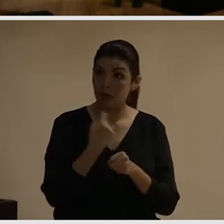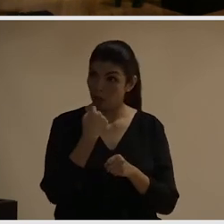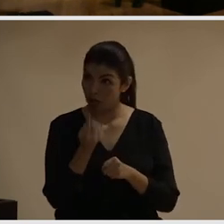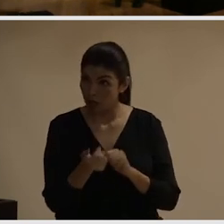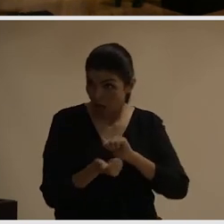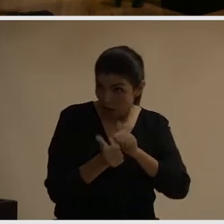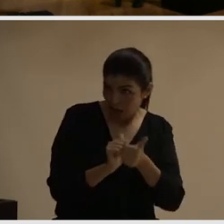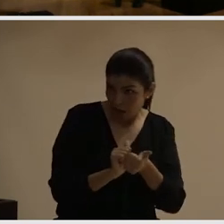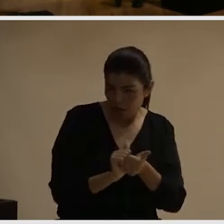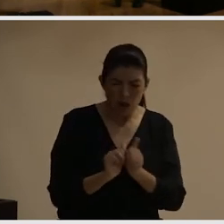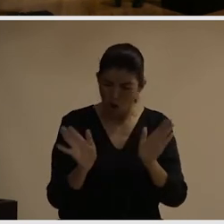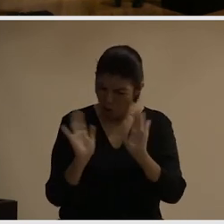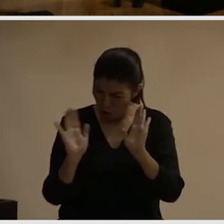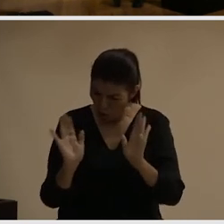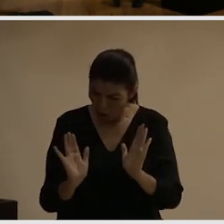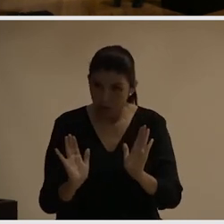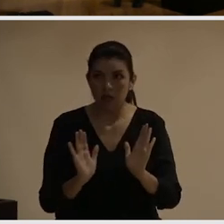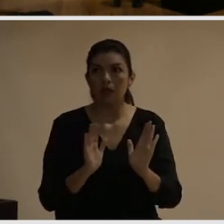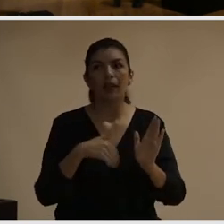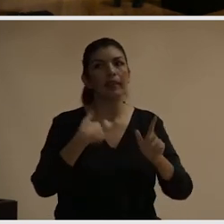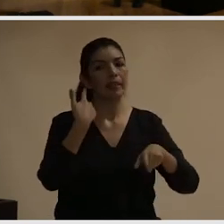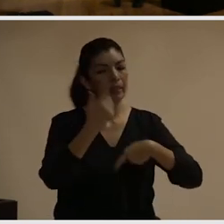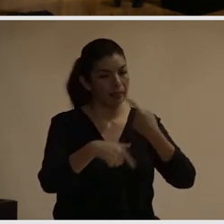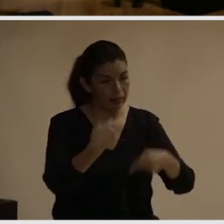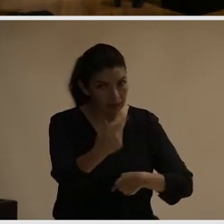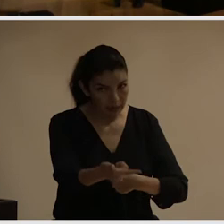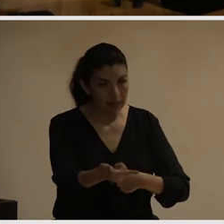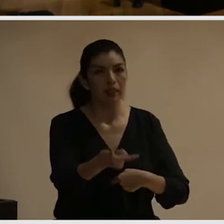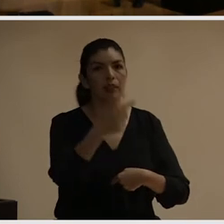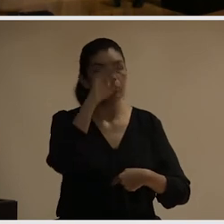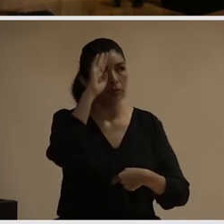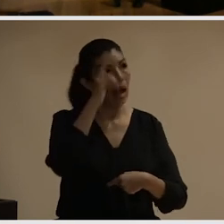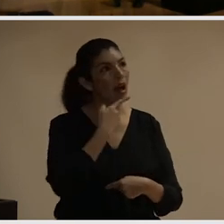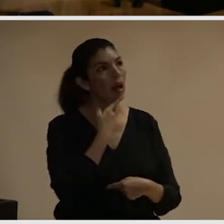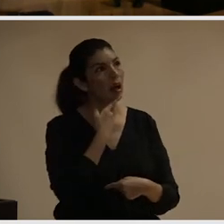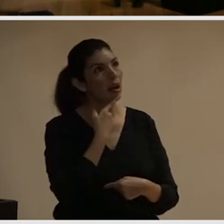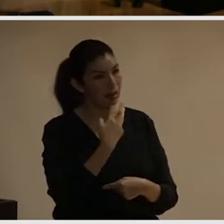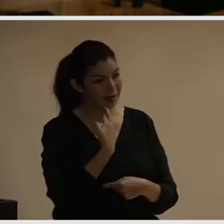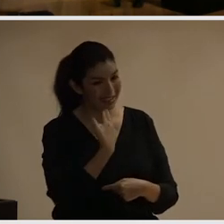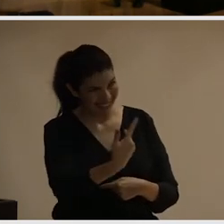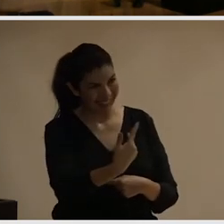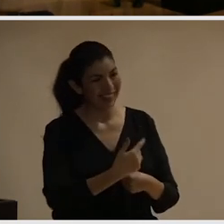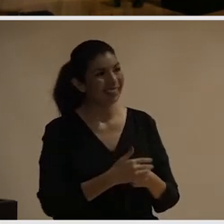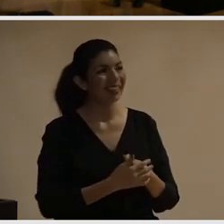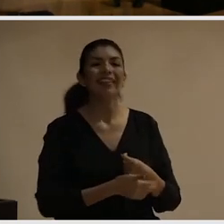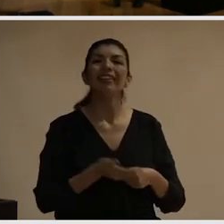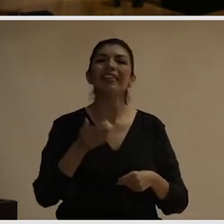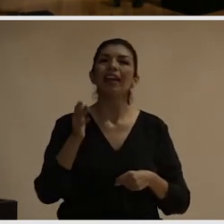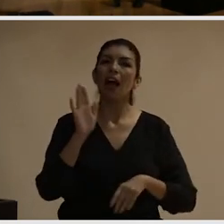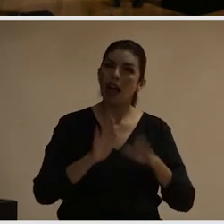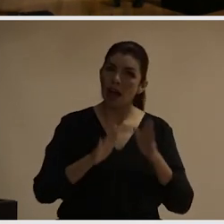contamos estas historias le mostramos como en otras ciudades los comerciantes estaban en contra y después están a favor en algunos casos los hemos puesto en contactos